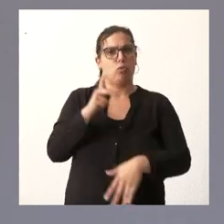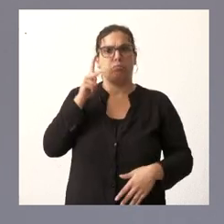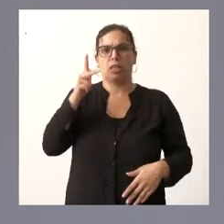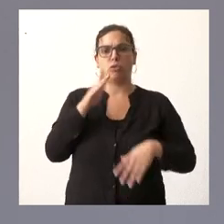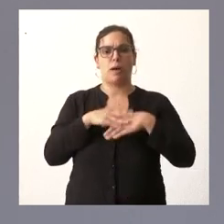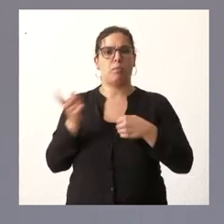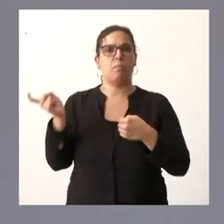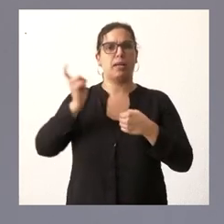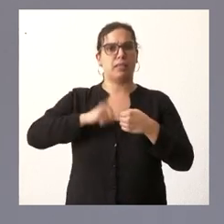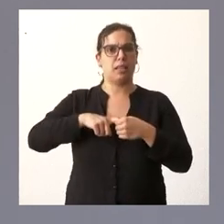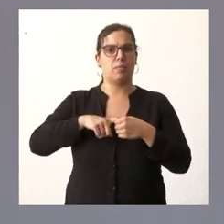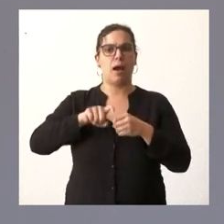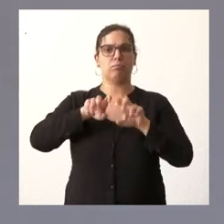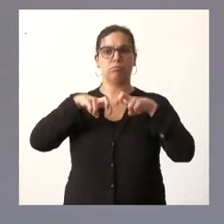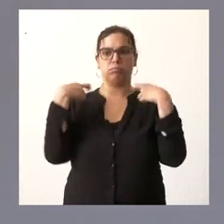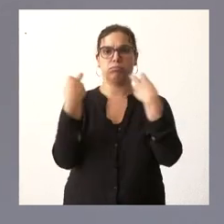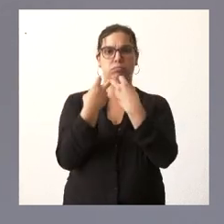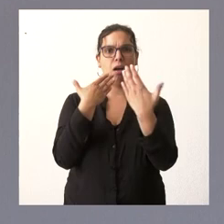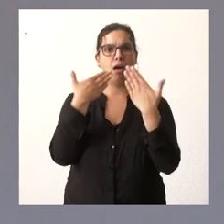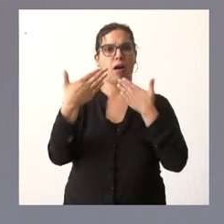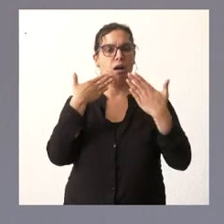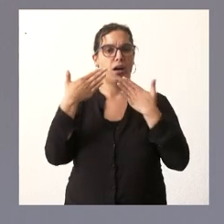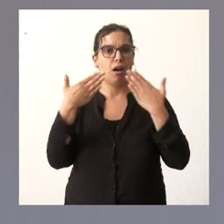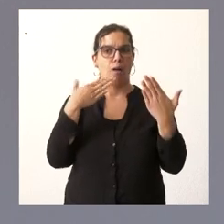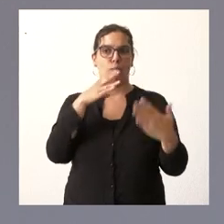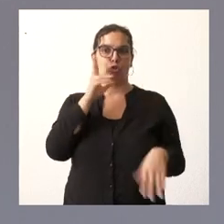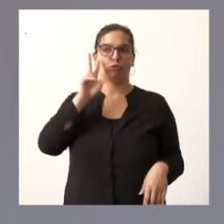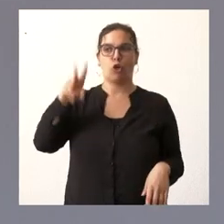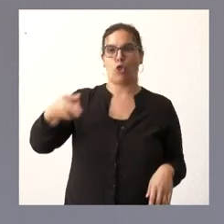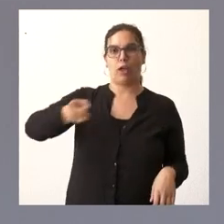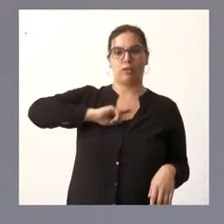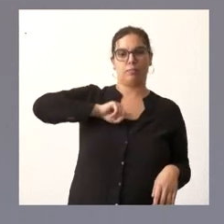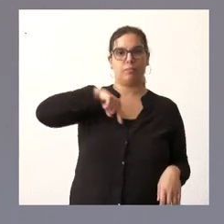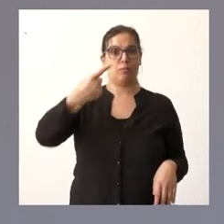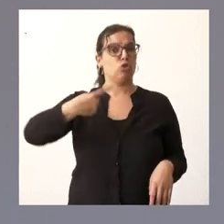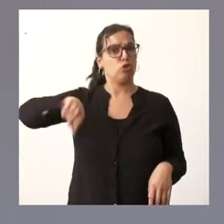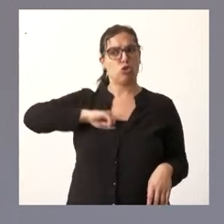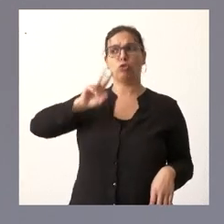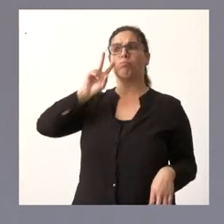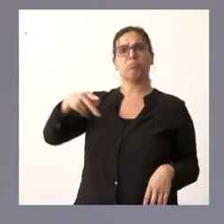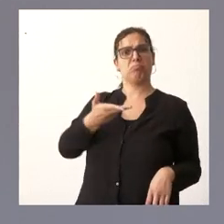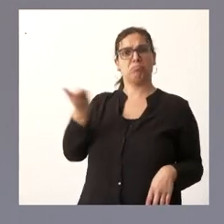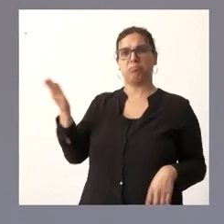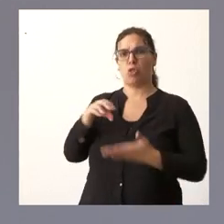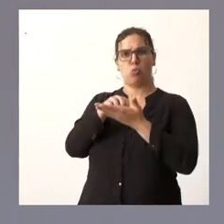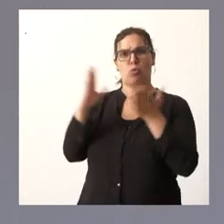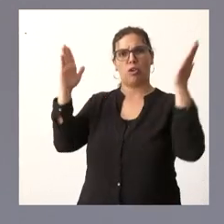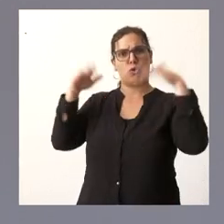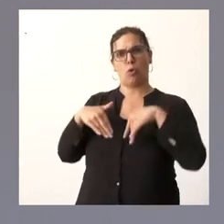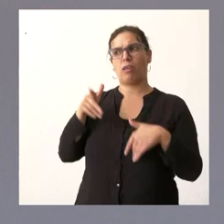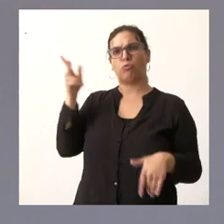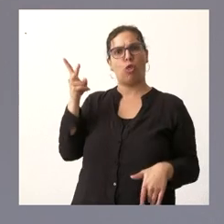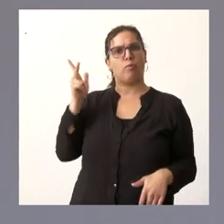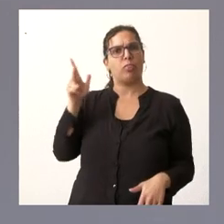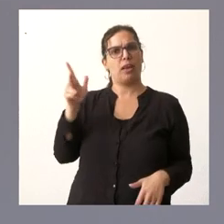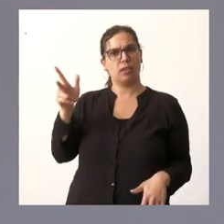en esa mesa y por tanto es bueno reconocernos la legitimidad mutua nosotros lo hacemos sin ningún tipo de duda respecto a la legitimidad que